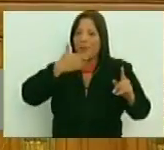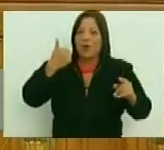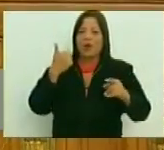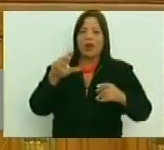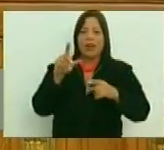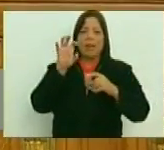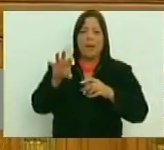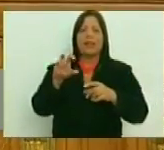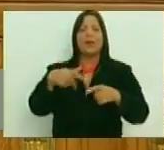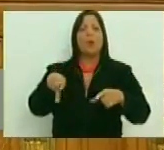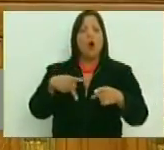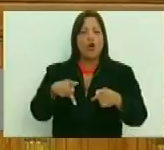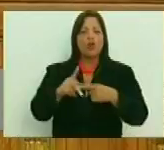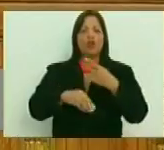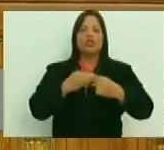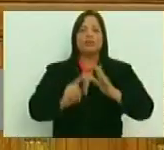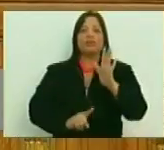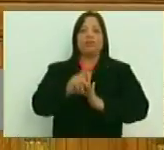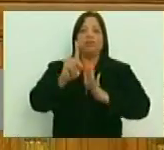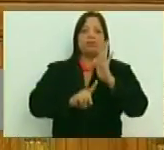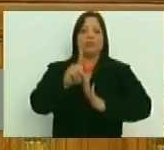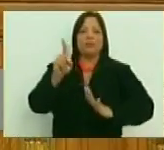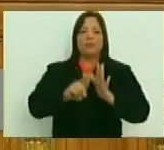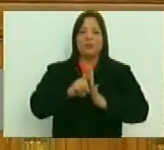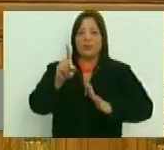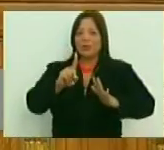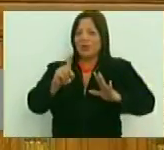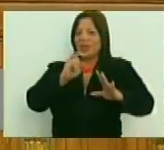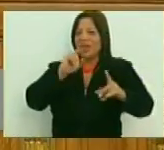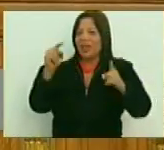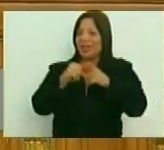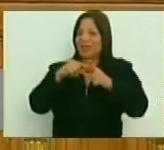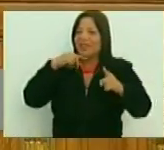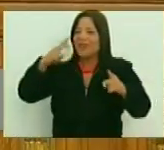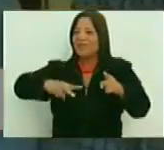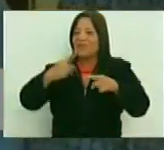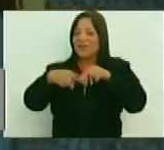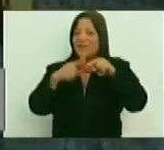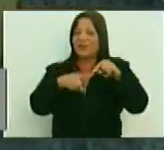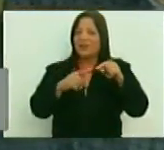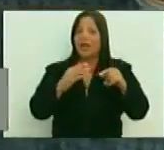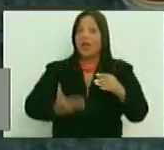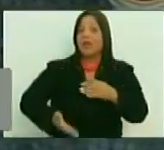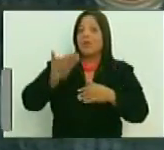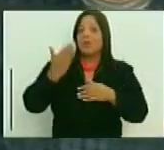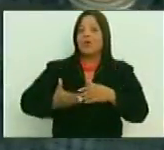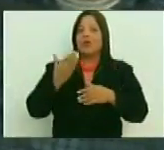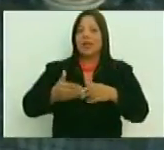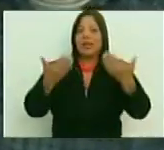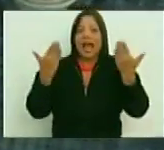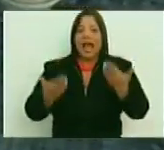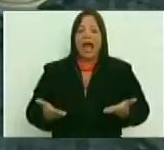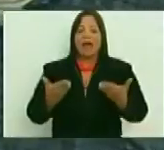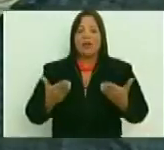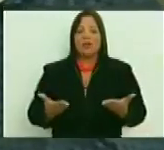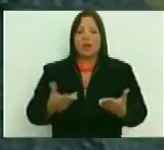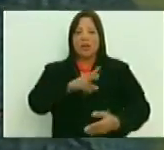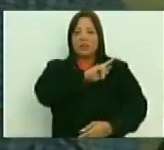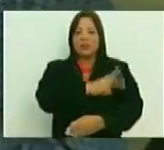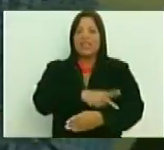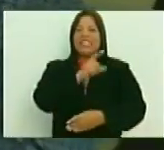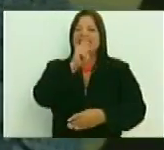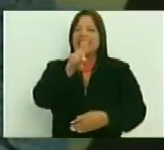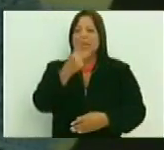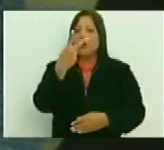patrimonio. Se logra incrementar los bienes identificados y es importante destacar que en la actualidad se poseen más de